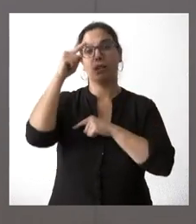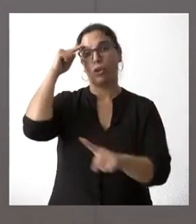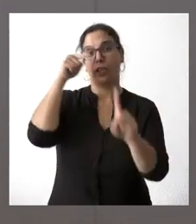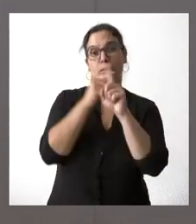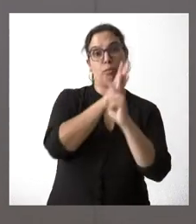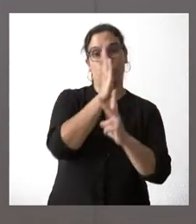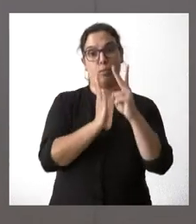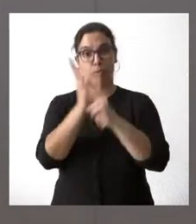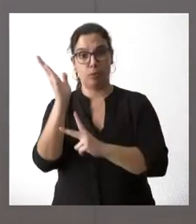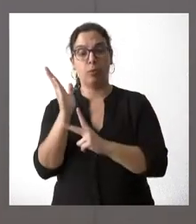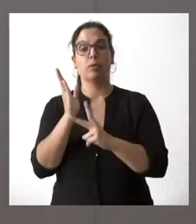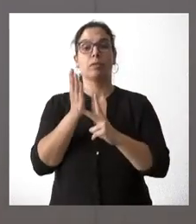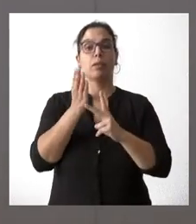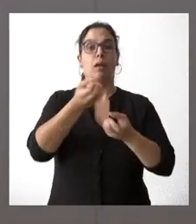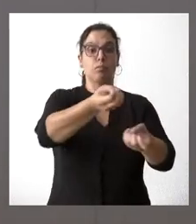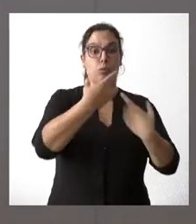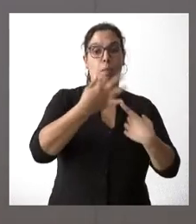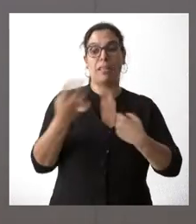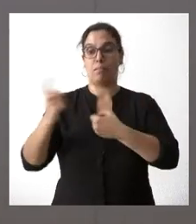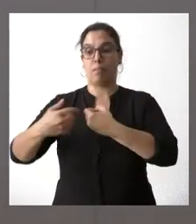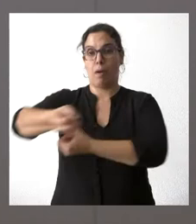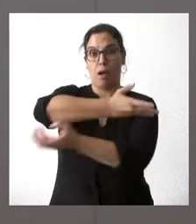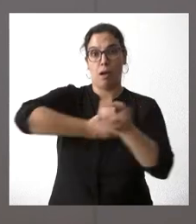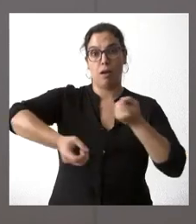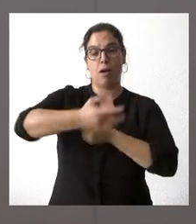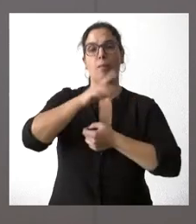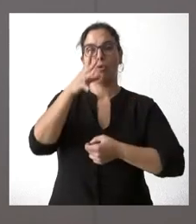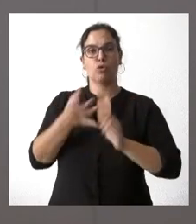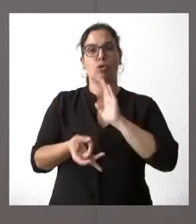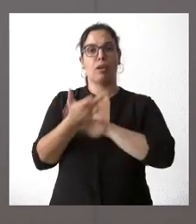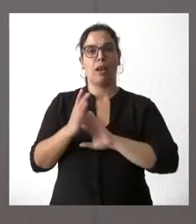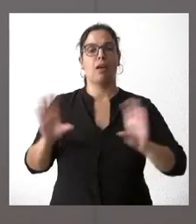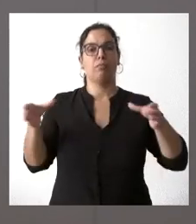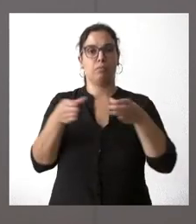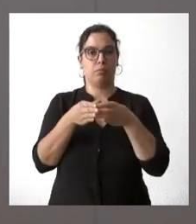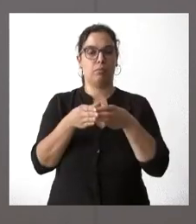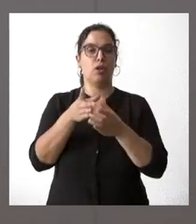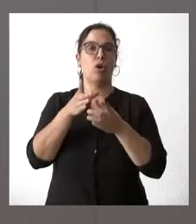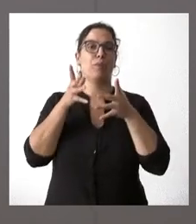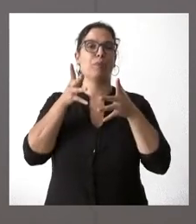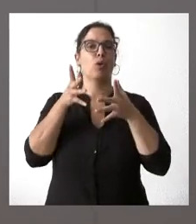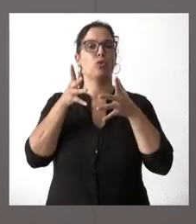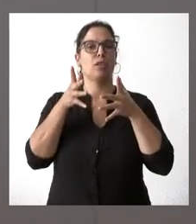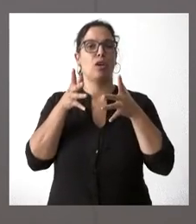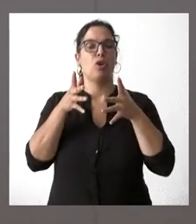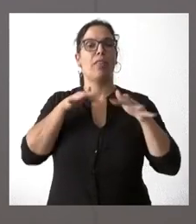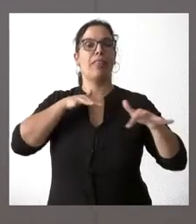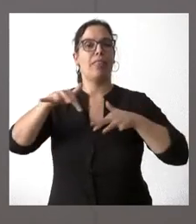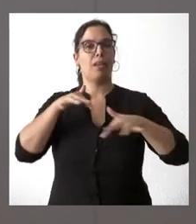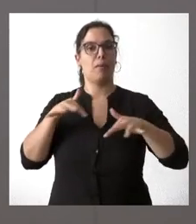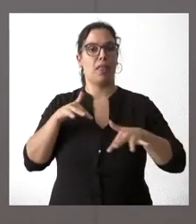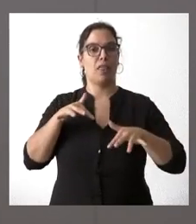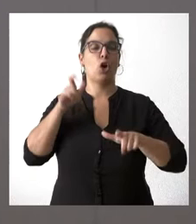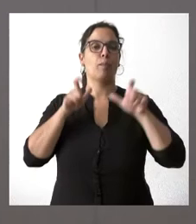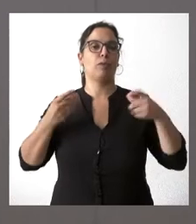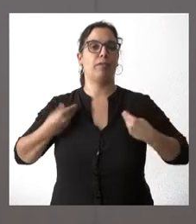digo, de asesoramiento y participación, es con lo que se pone en marcha este nuevo órgano consultivo, el Consejo de Dinamización Demográfica